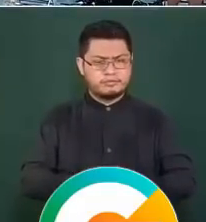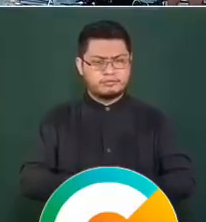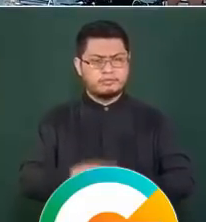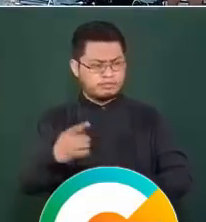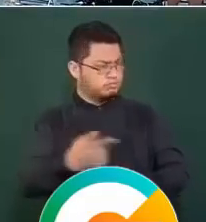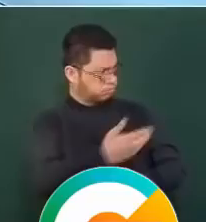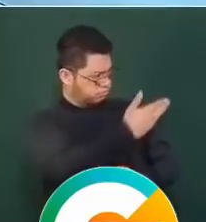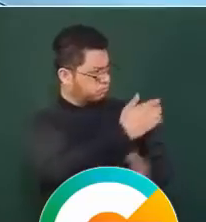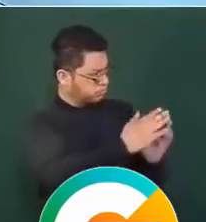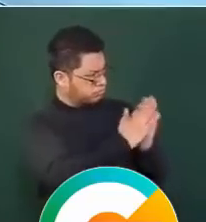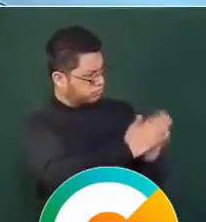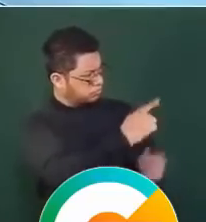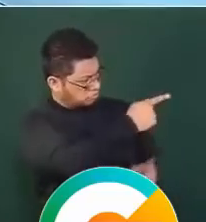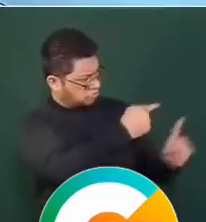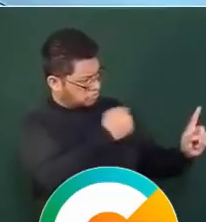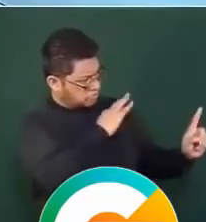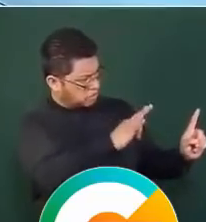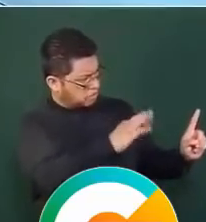informarnos.